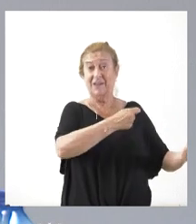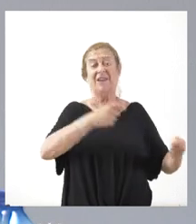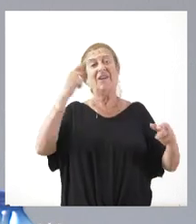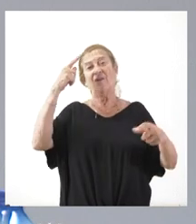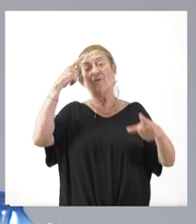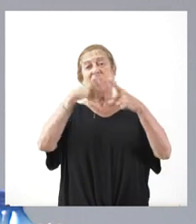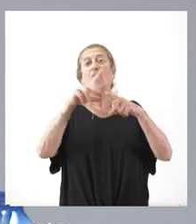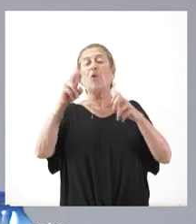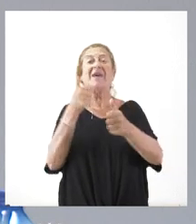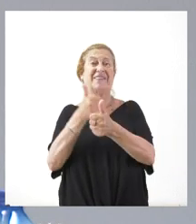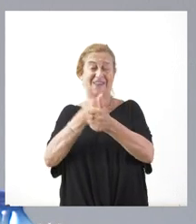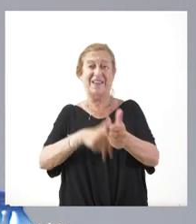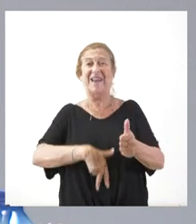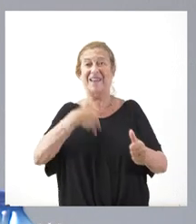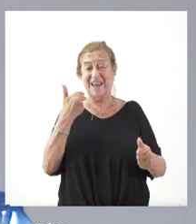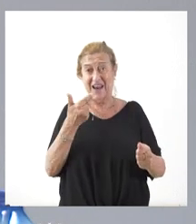secretaria general